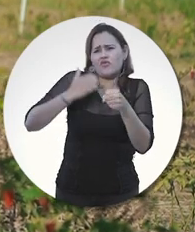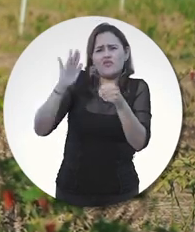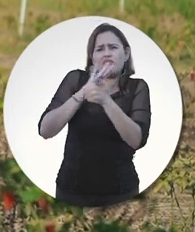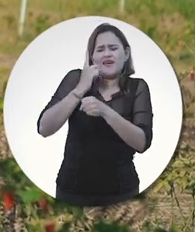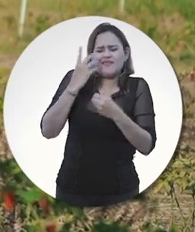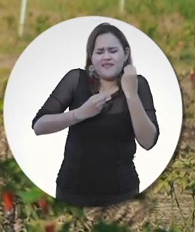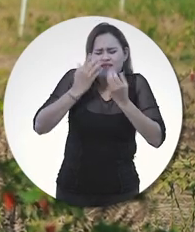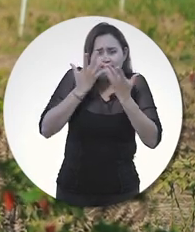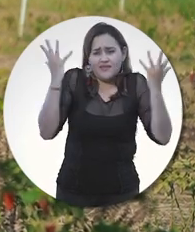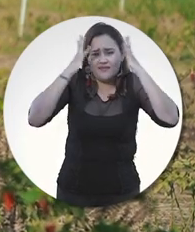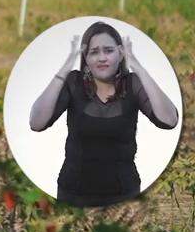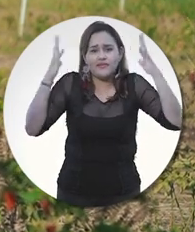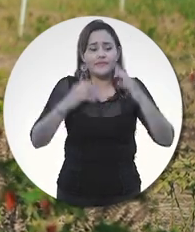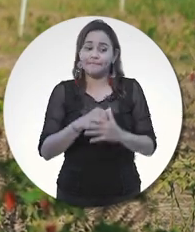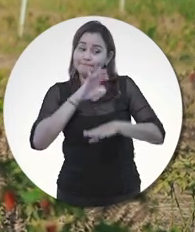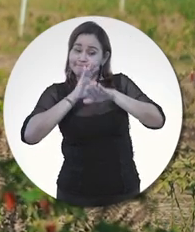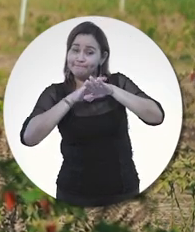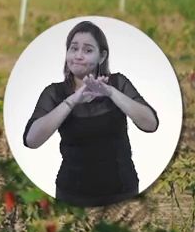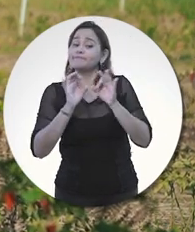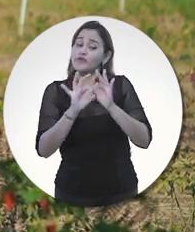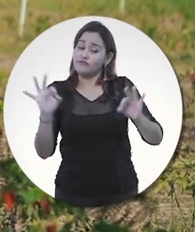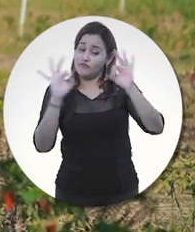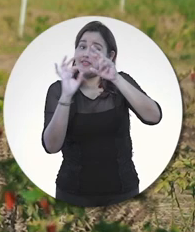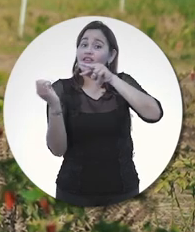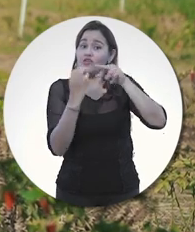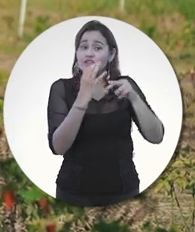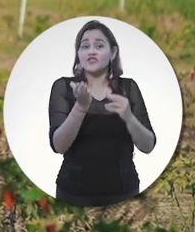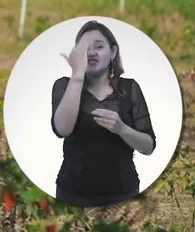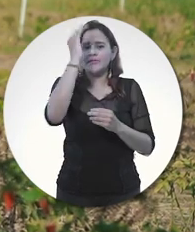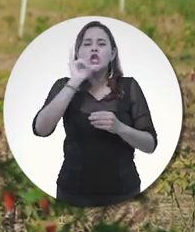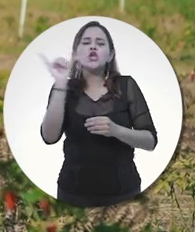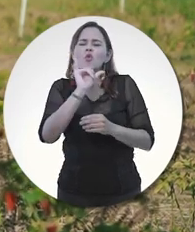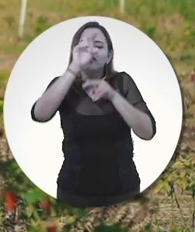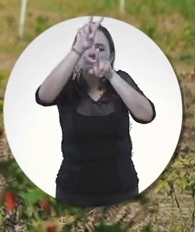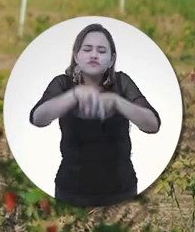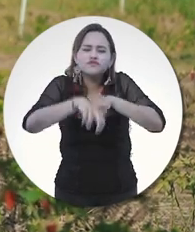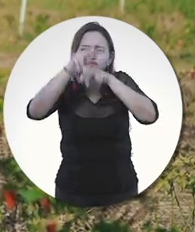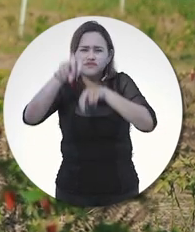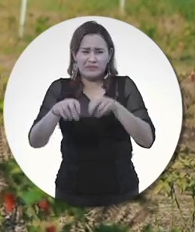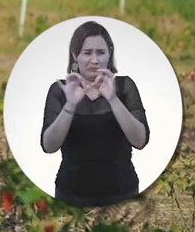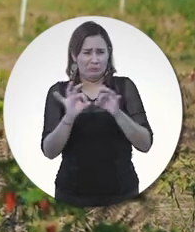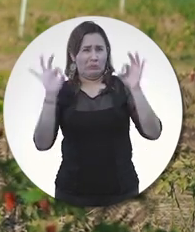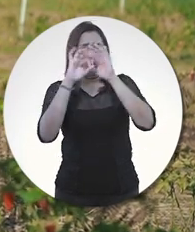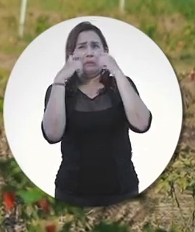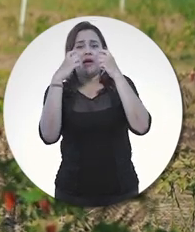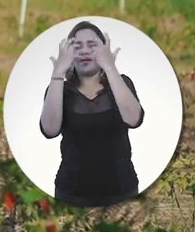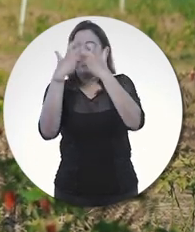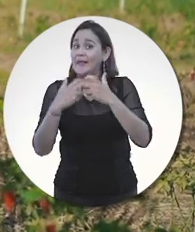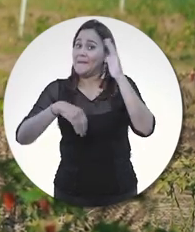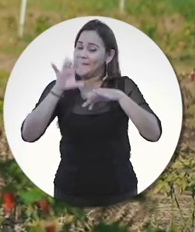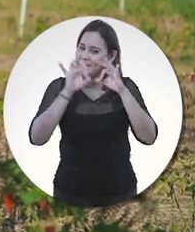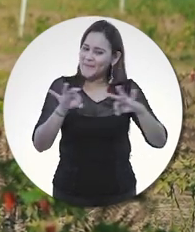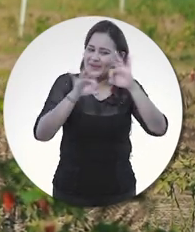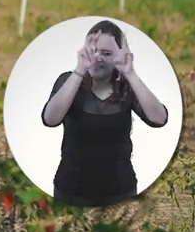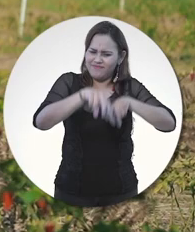tengo muchas cosas que hacer. La educación debería ser como la agricultura, no como la industria. ¿Y eso qué